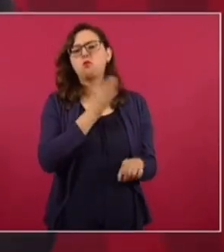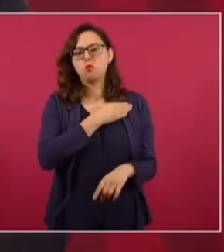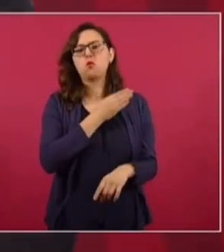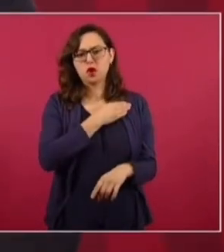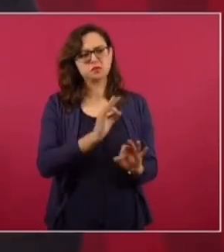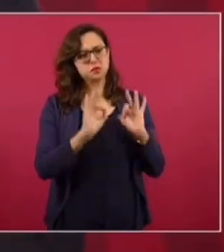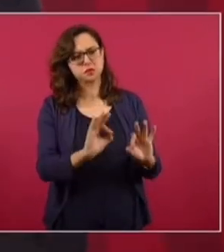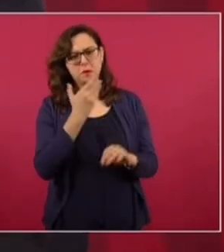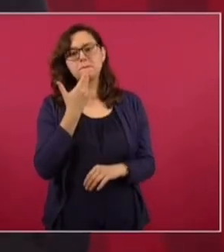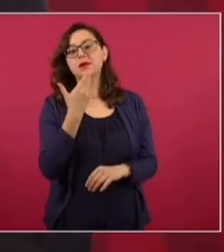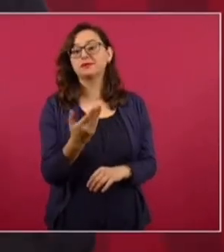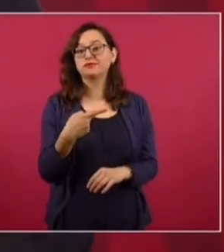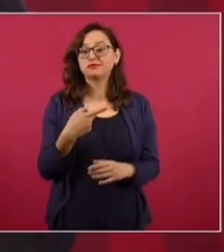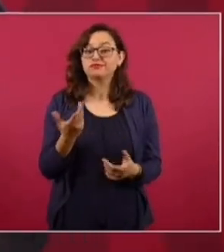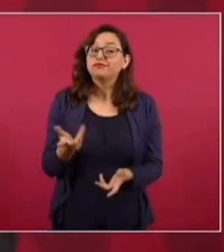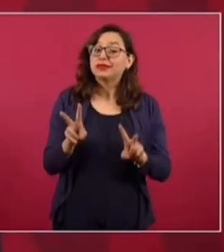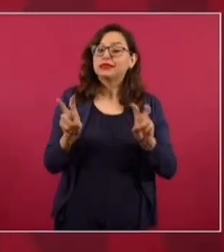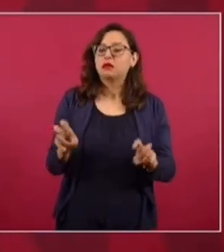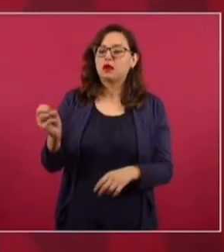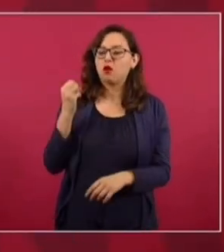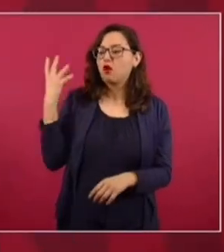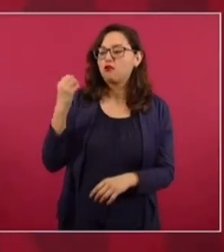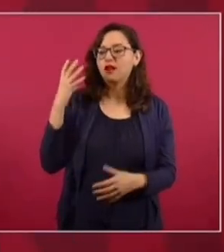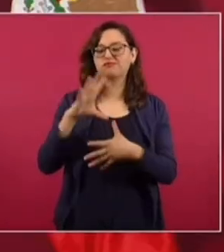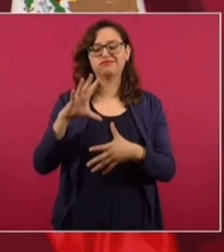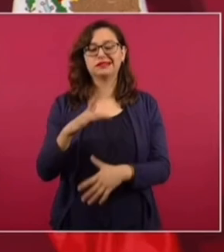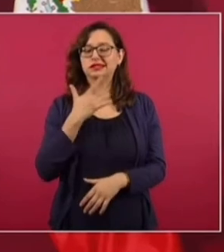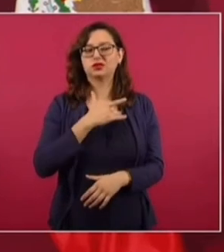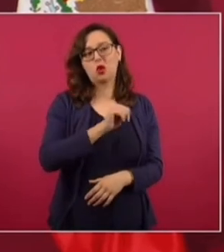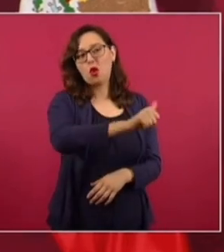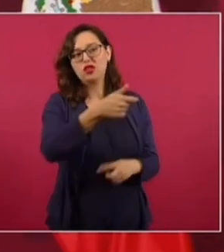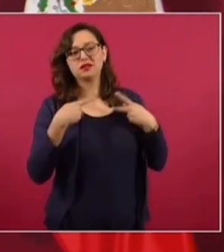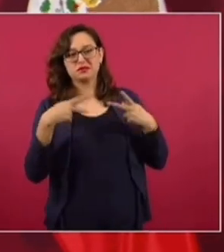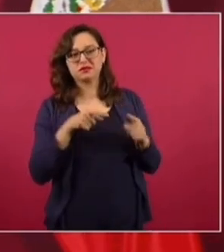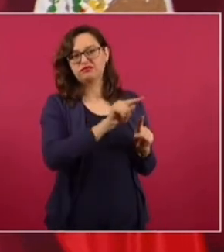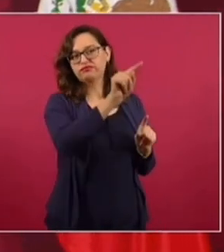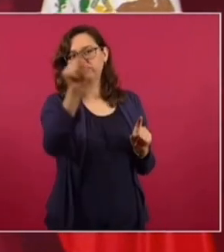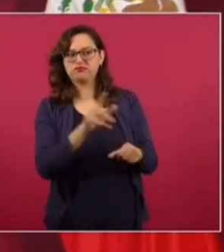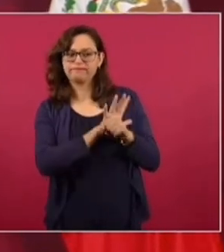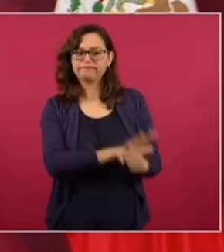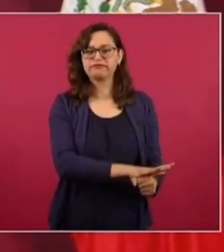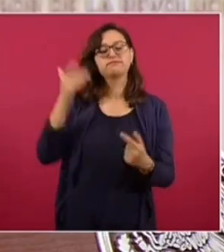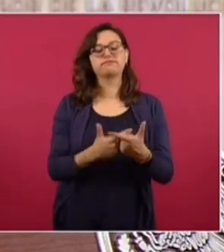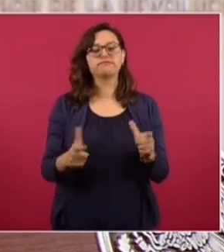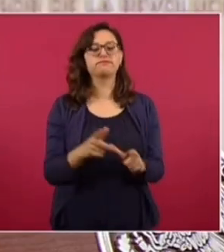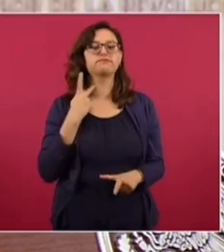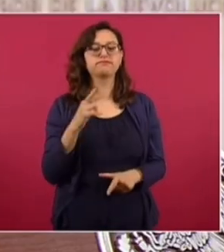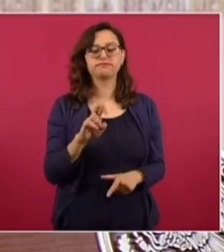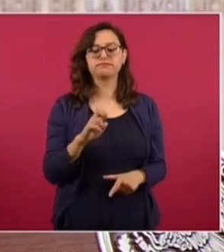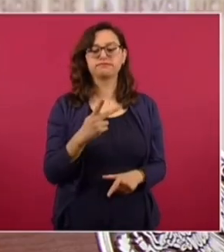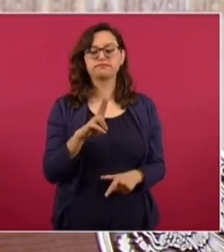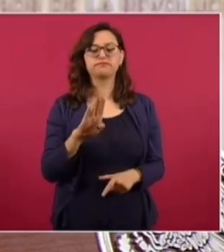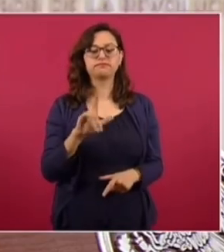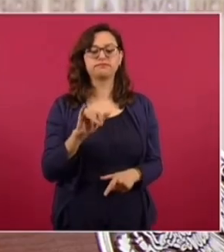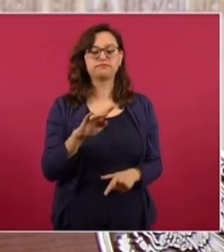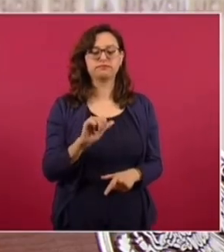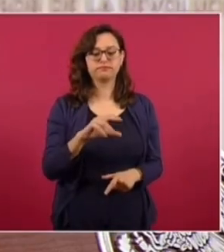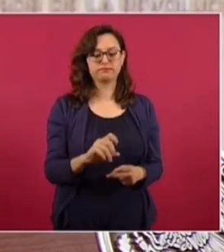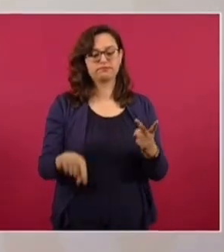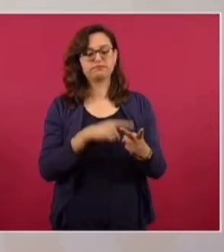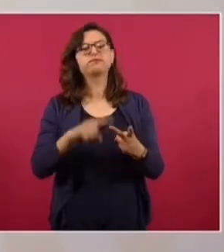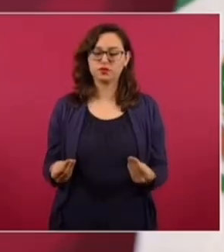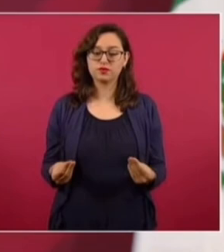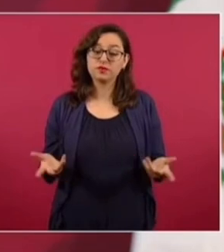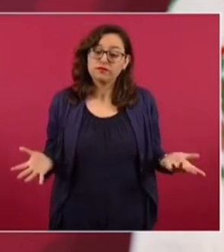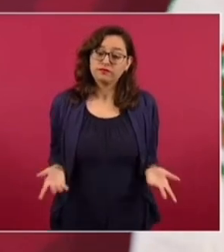siento que hay muchas presiones de los republicanos, también del